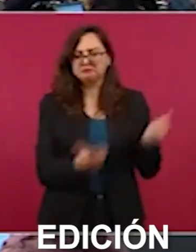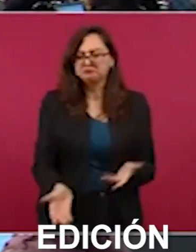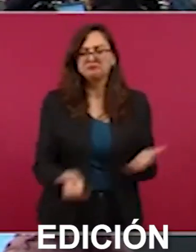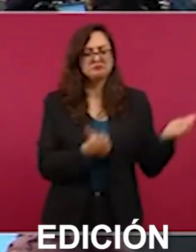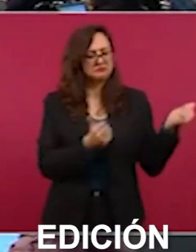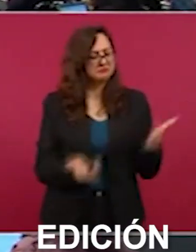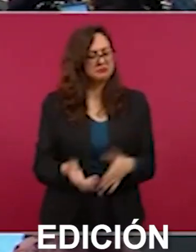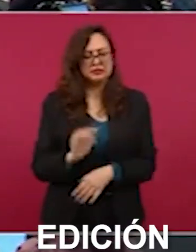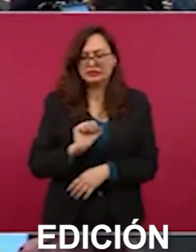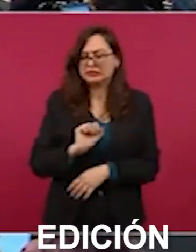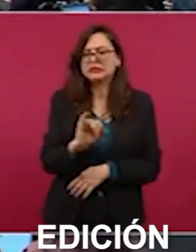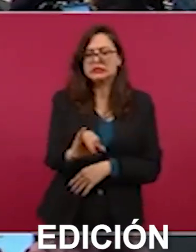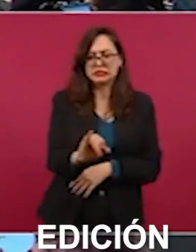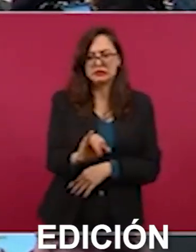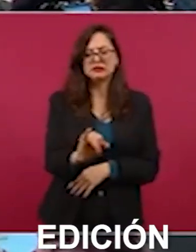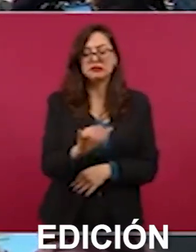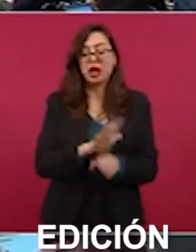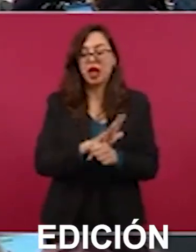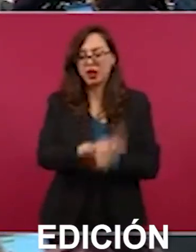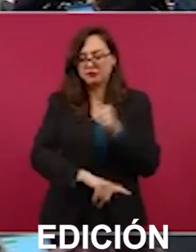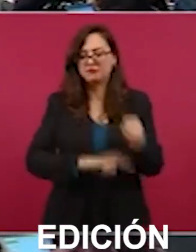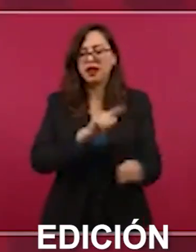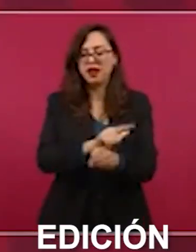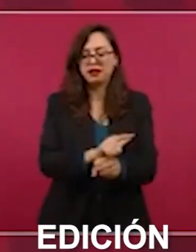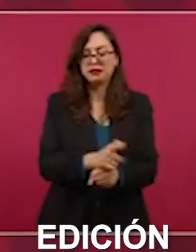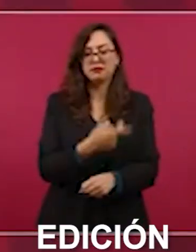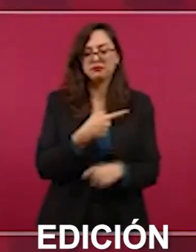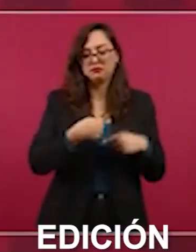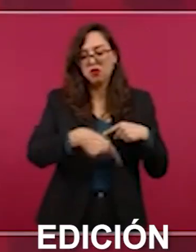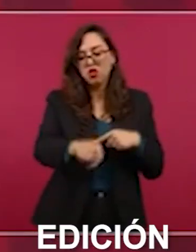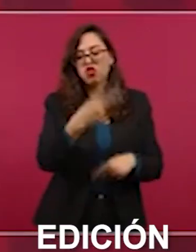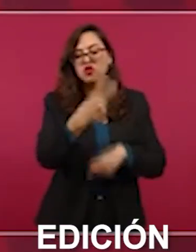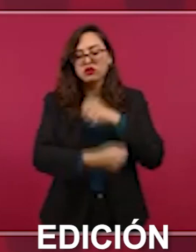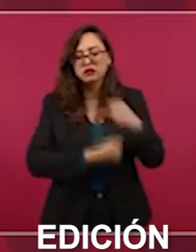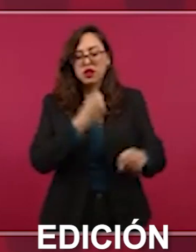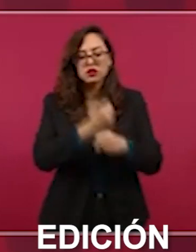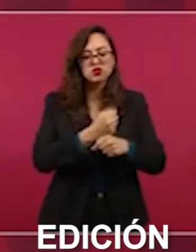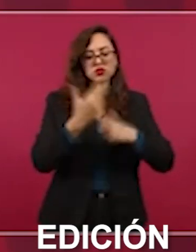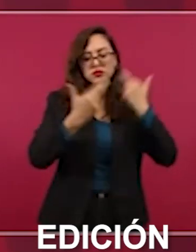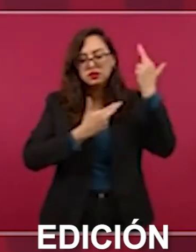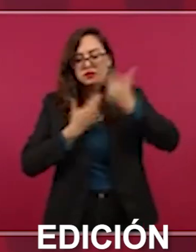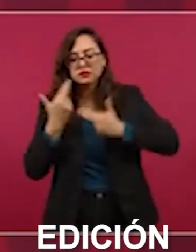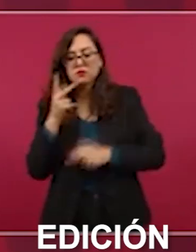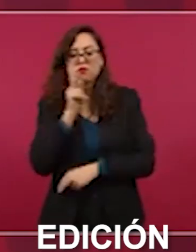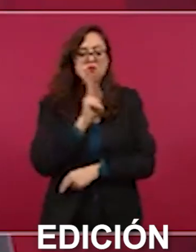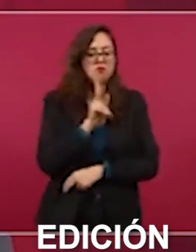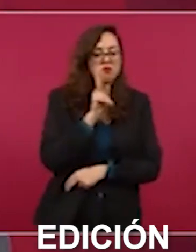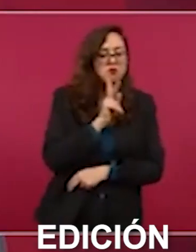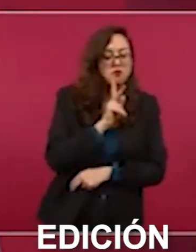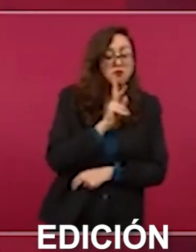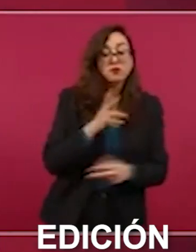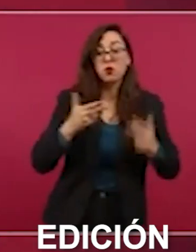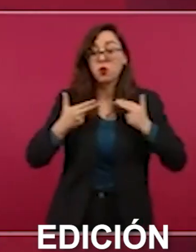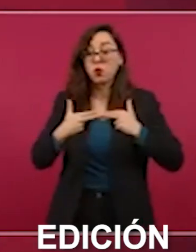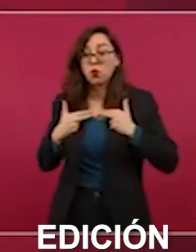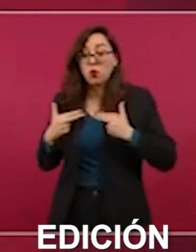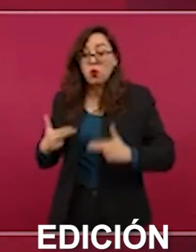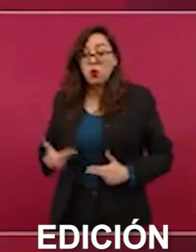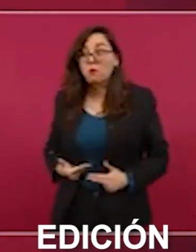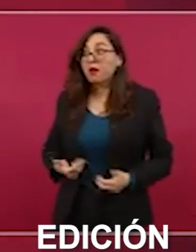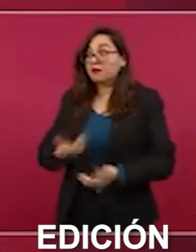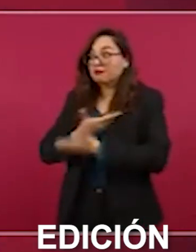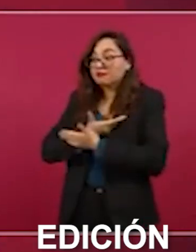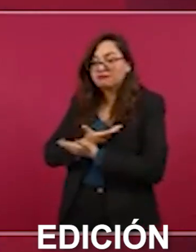pero no para consumo humano. No aceptamos maíz